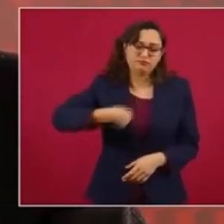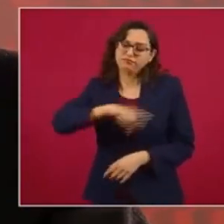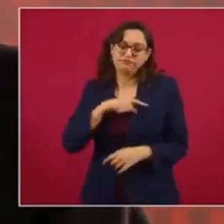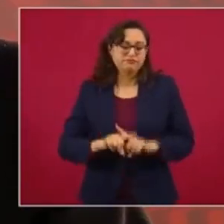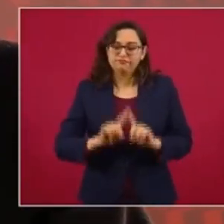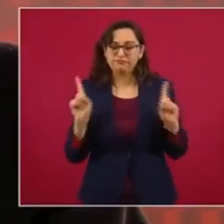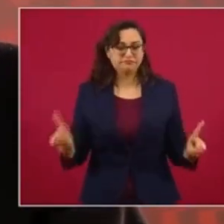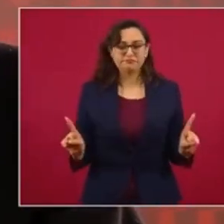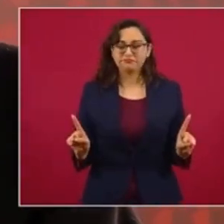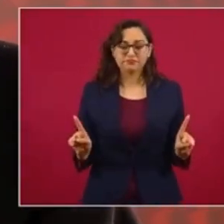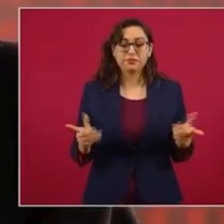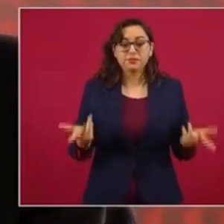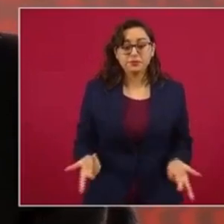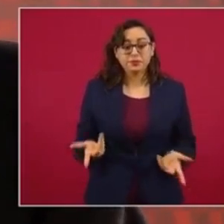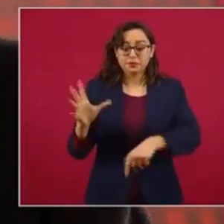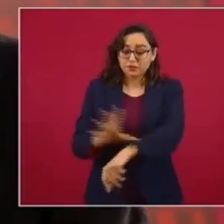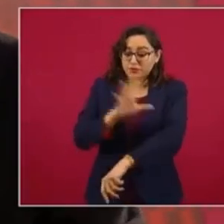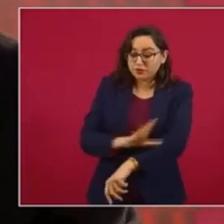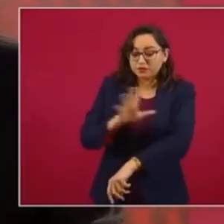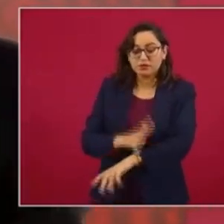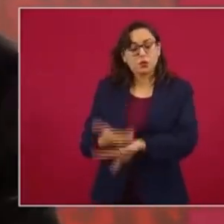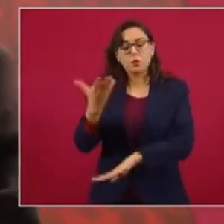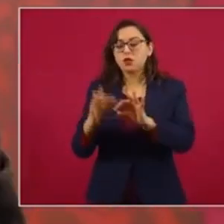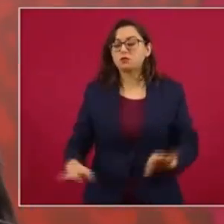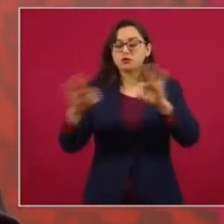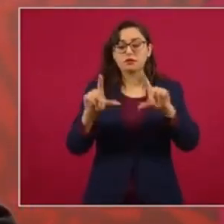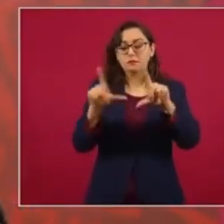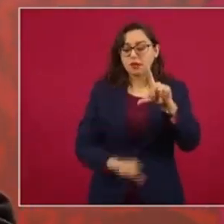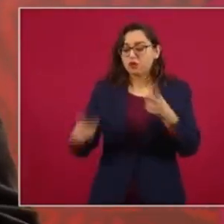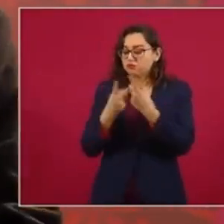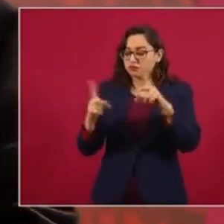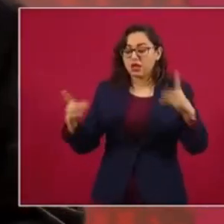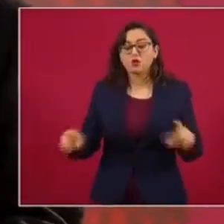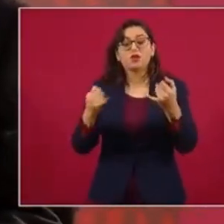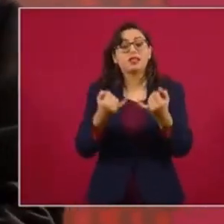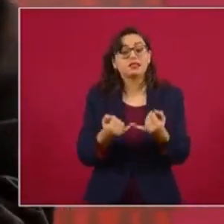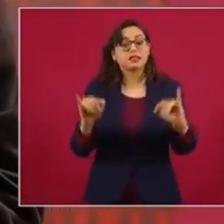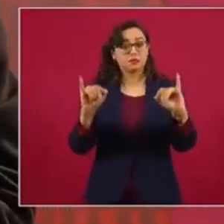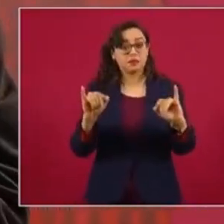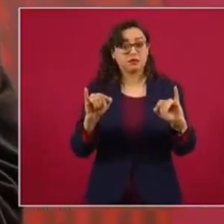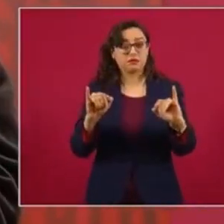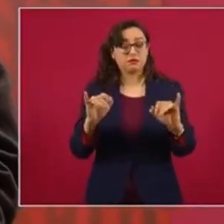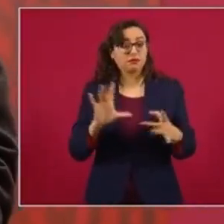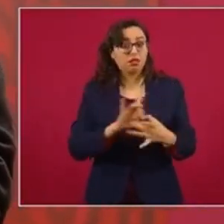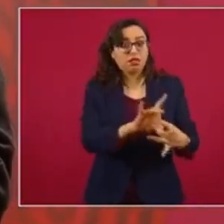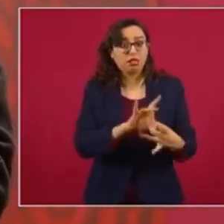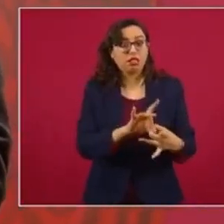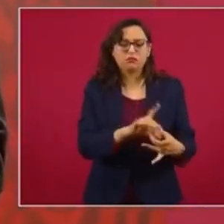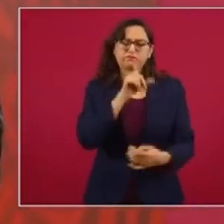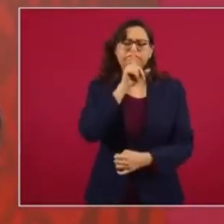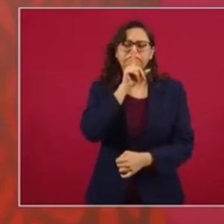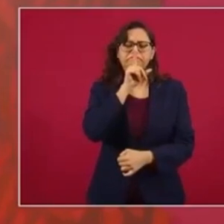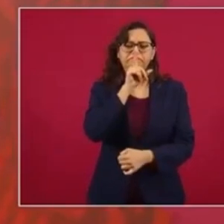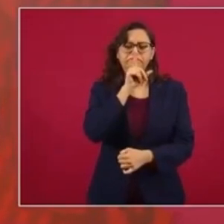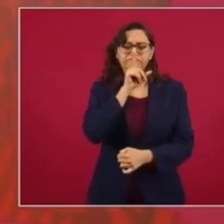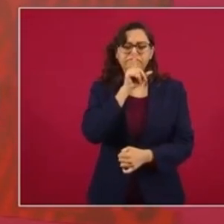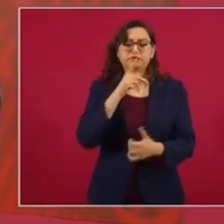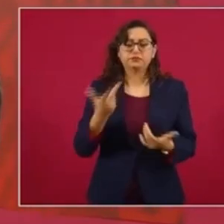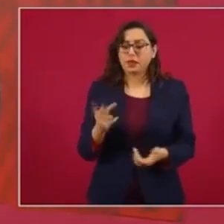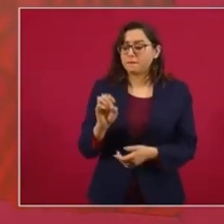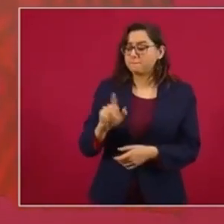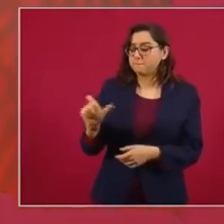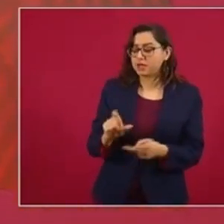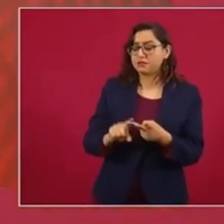Pensamos que el sector energético es estratégico para el desarrollo independiente de México y que, si se fortalece